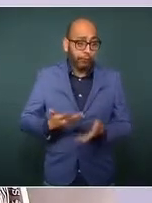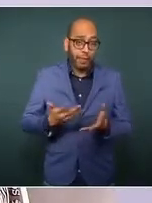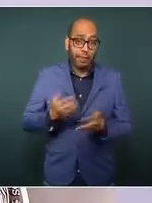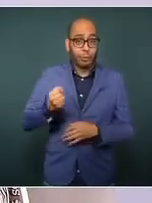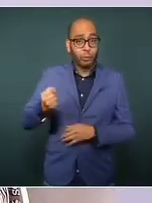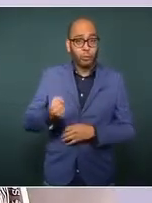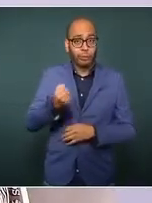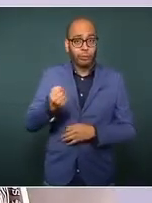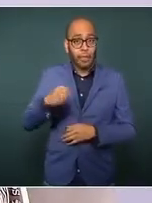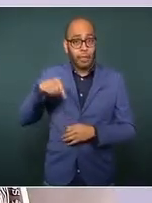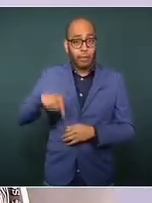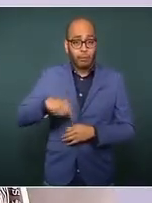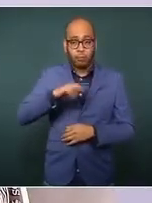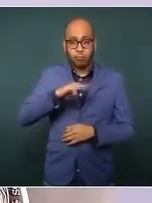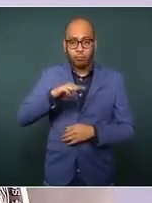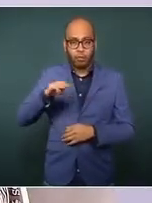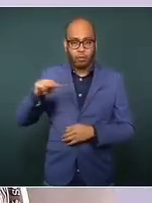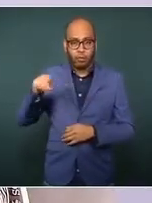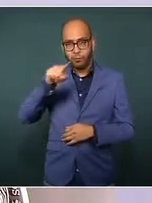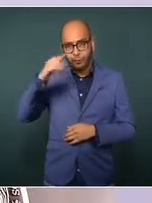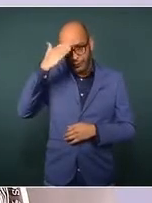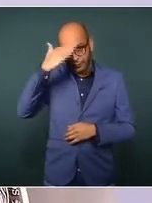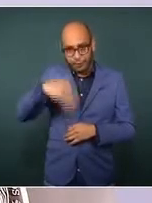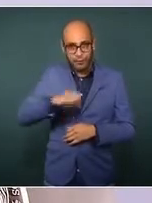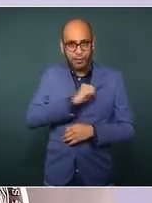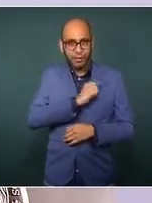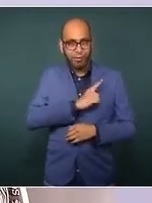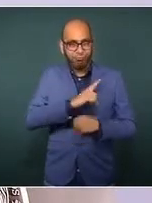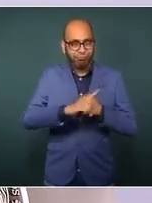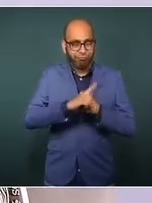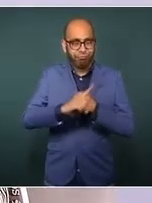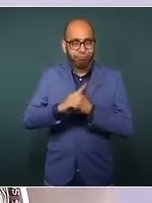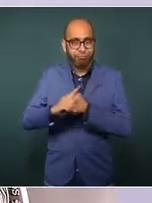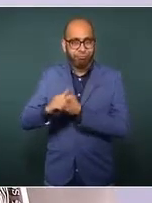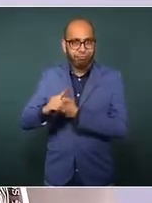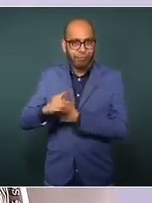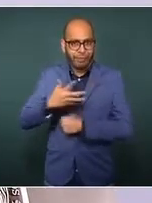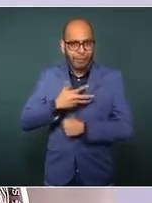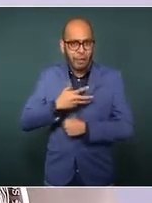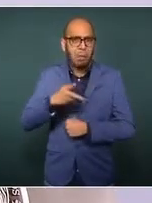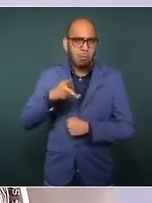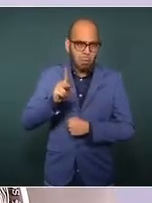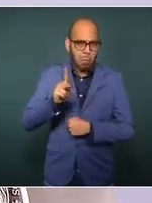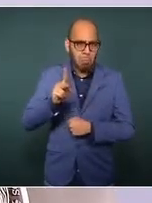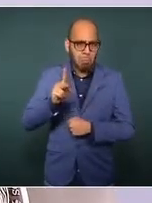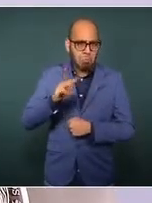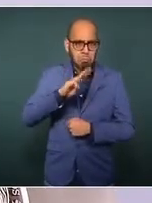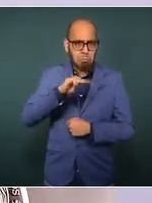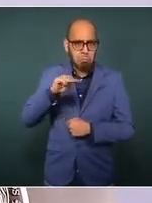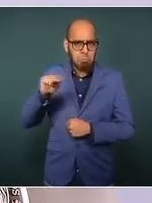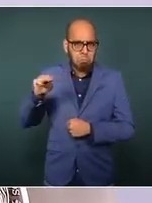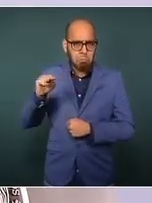en medio de la crisis de salud, hemos podido hacerle frente,